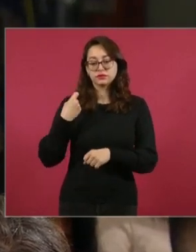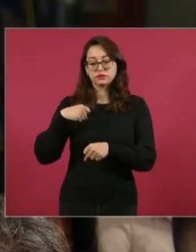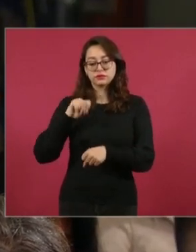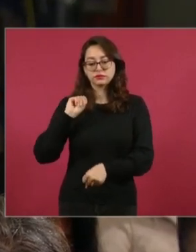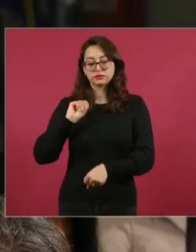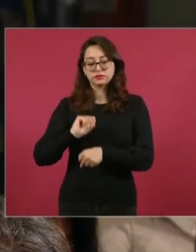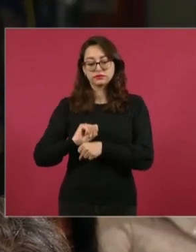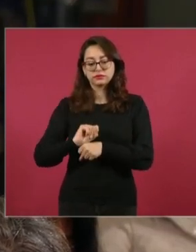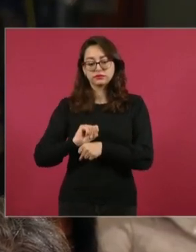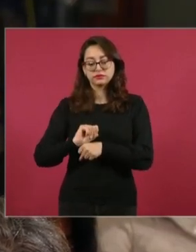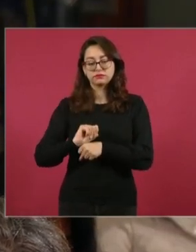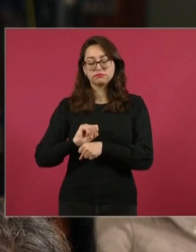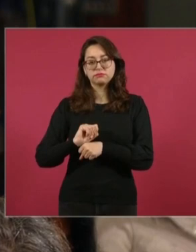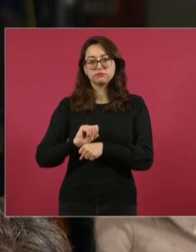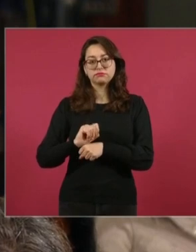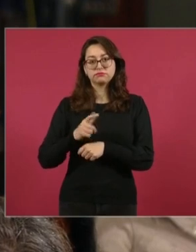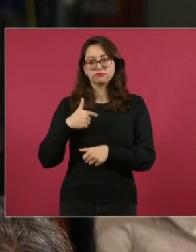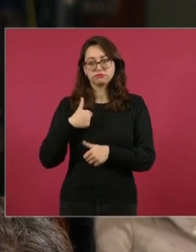los que vivimos en Baja California.